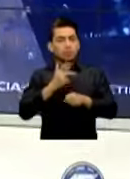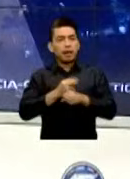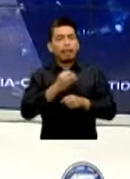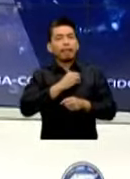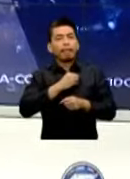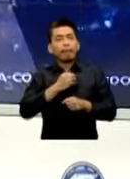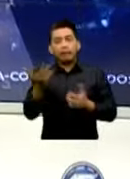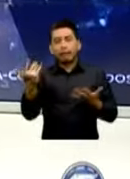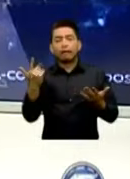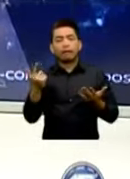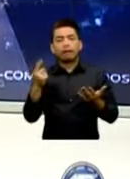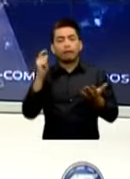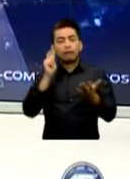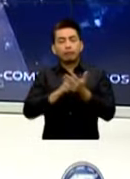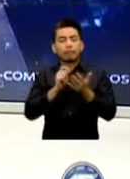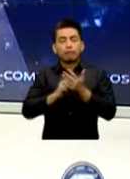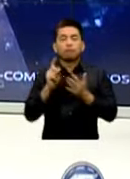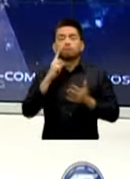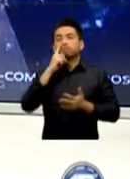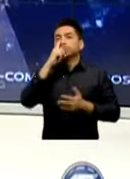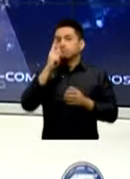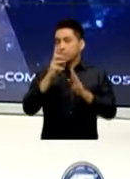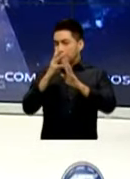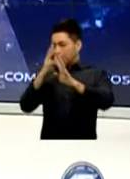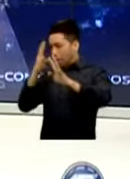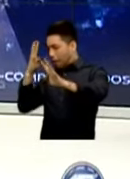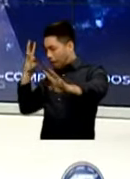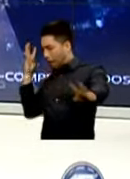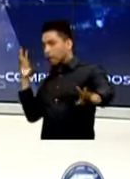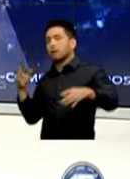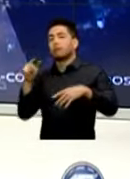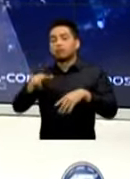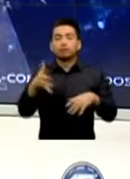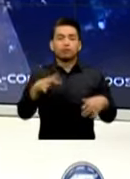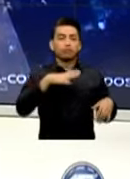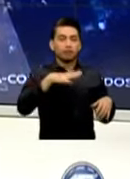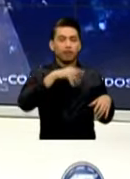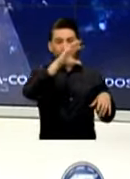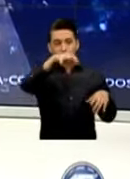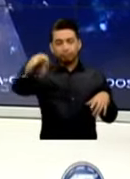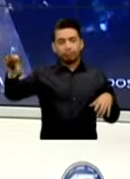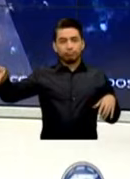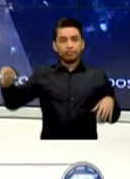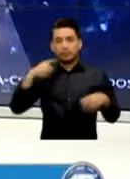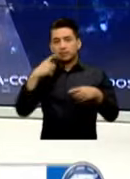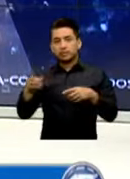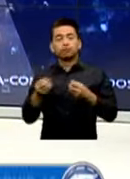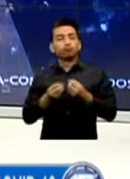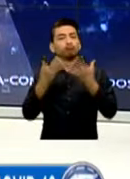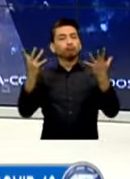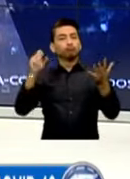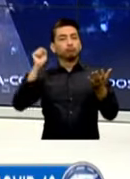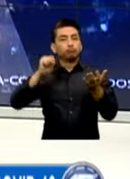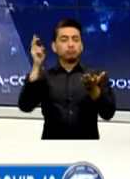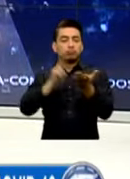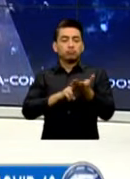sumamente largas Los laboratorios designados para el efecto reportan también altos índices de positividad